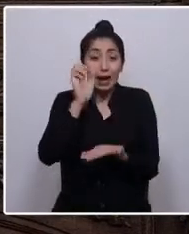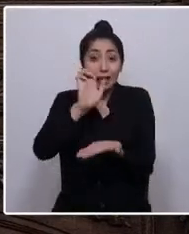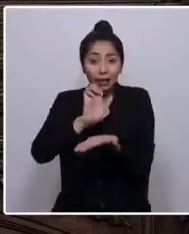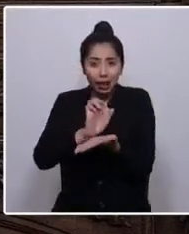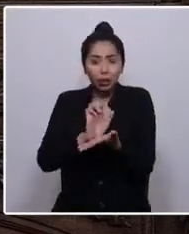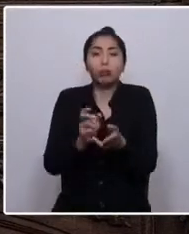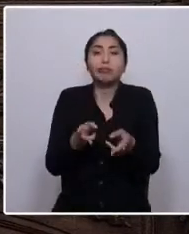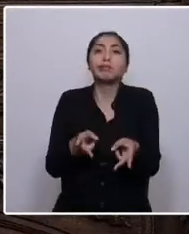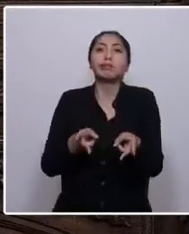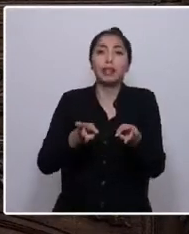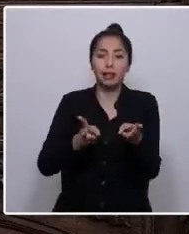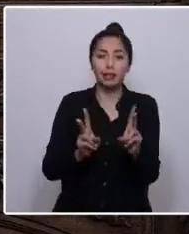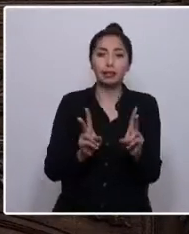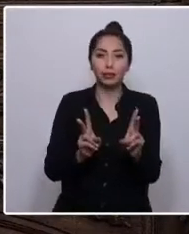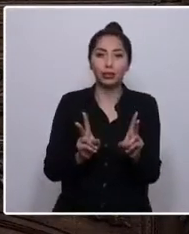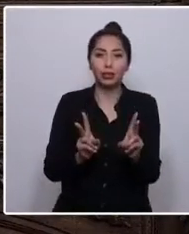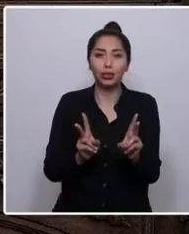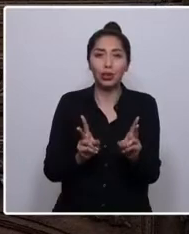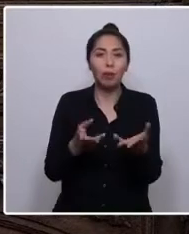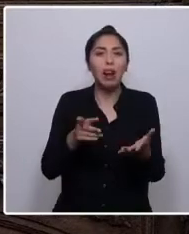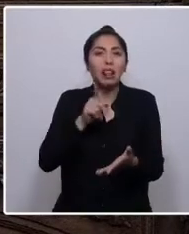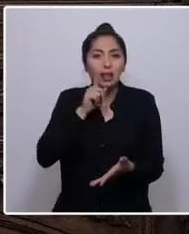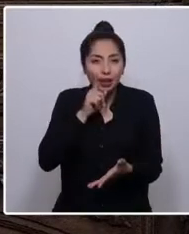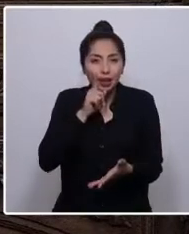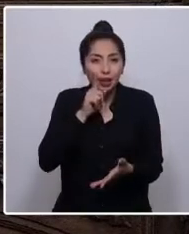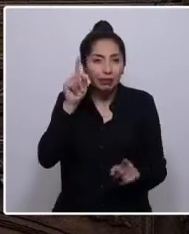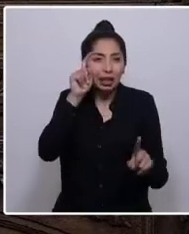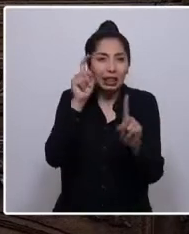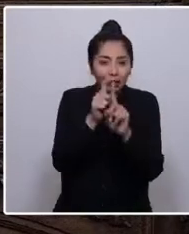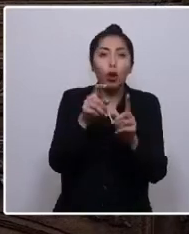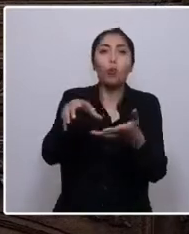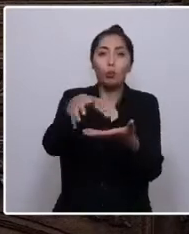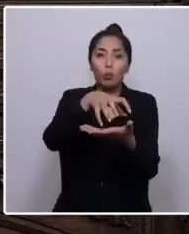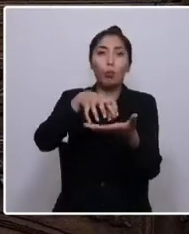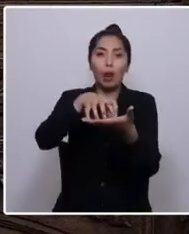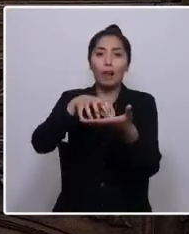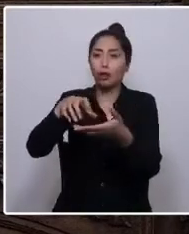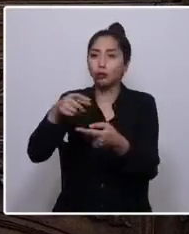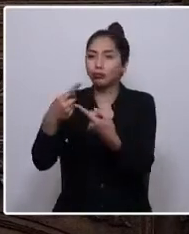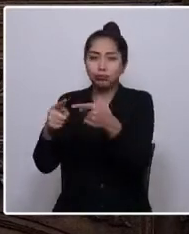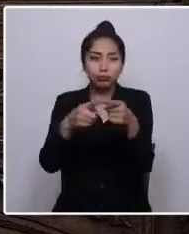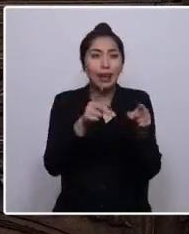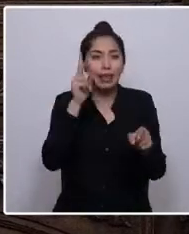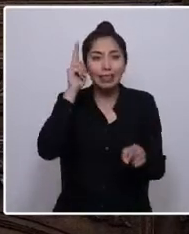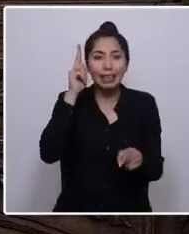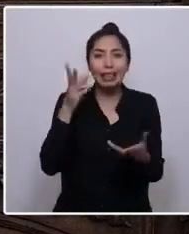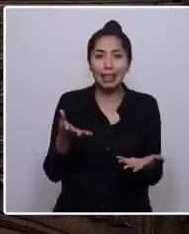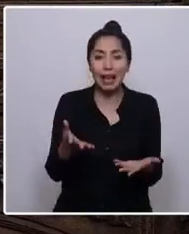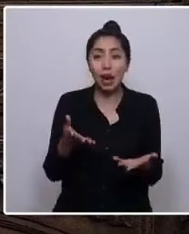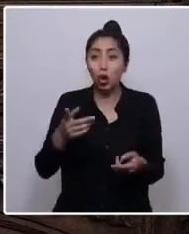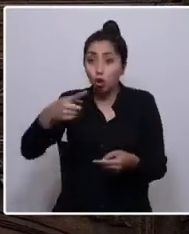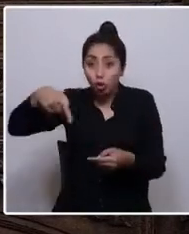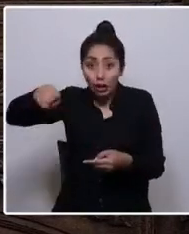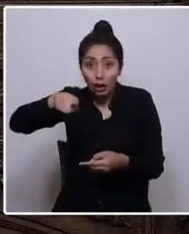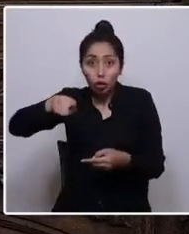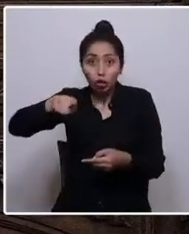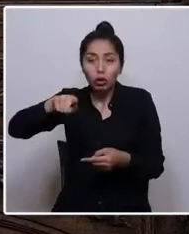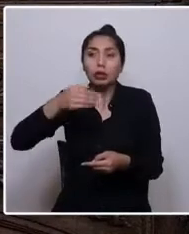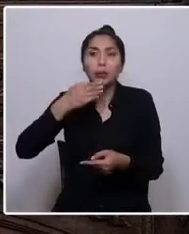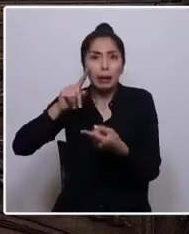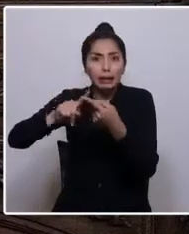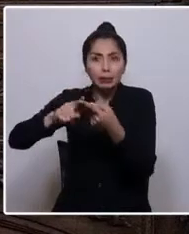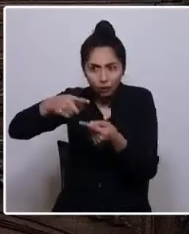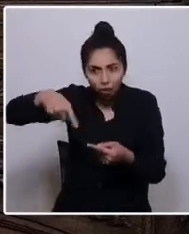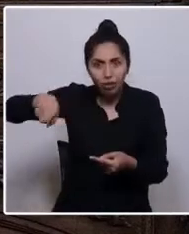para los pueblos indígenas con ellos y con la aprobación de ellos.